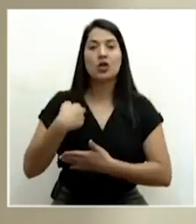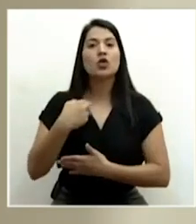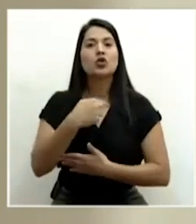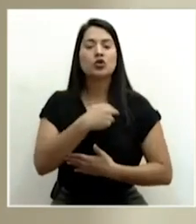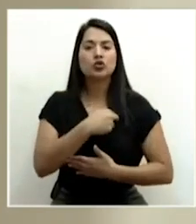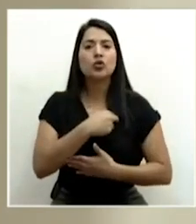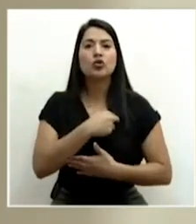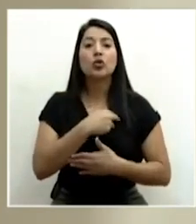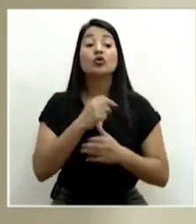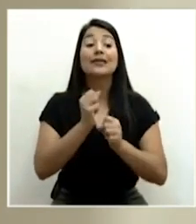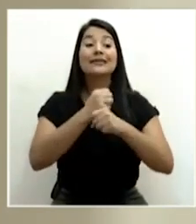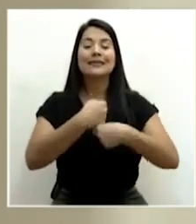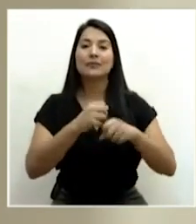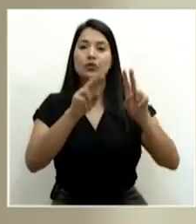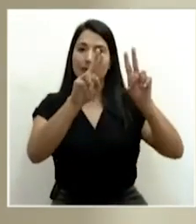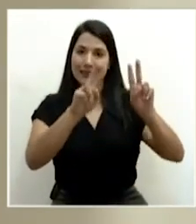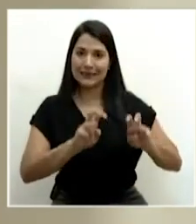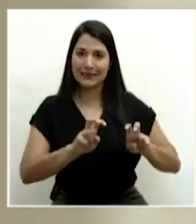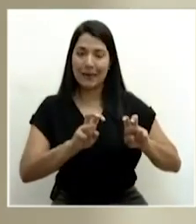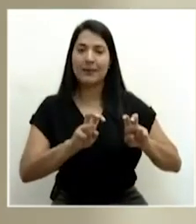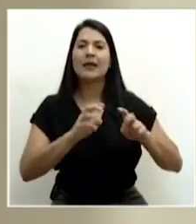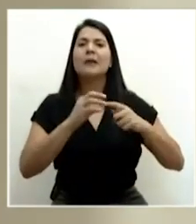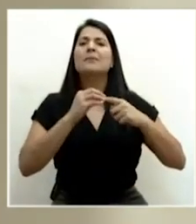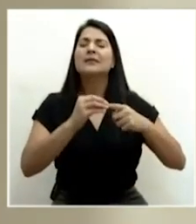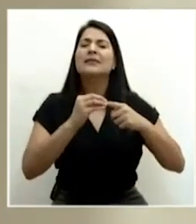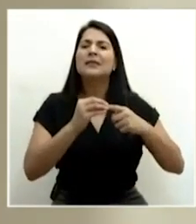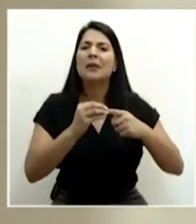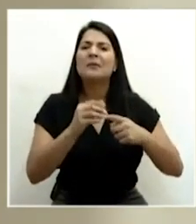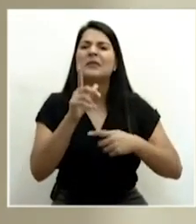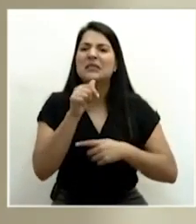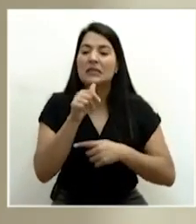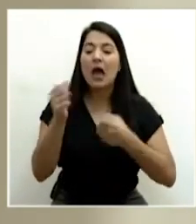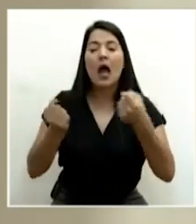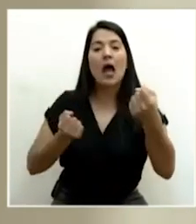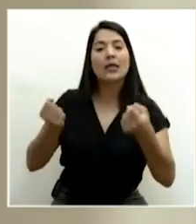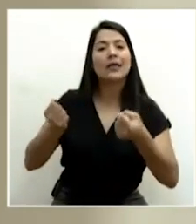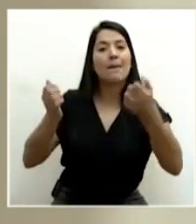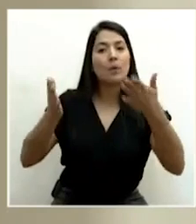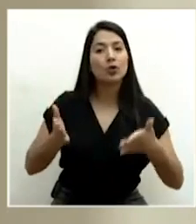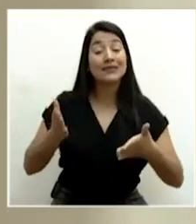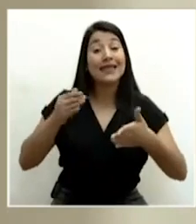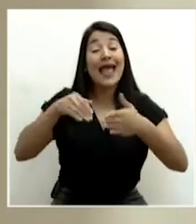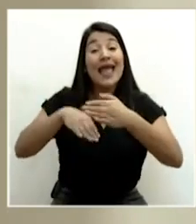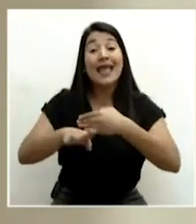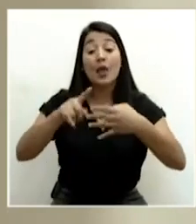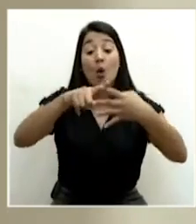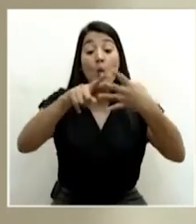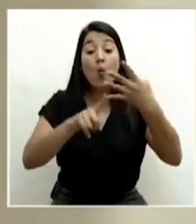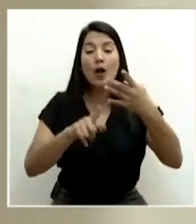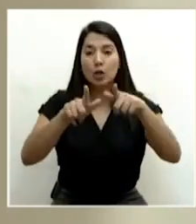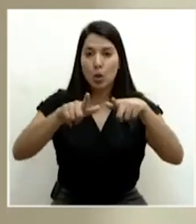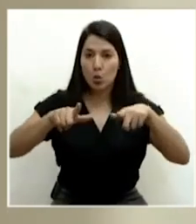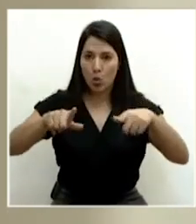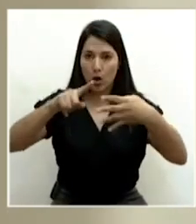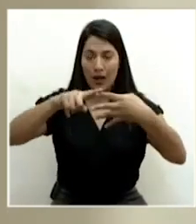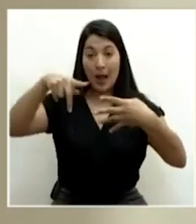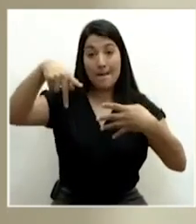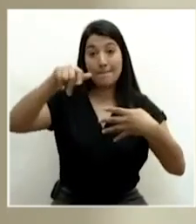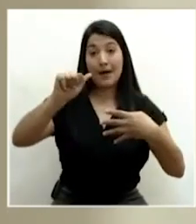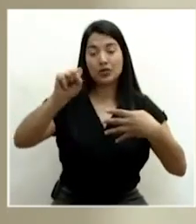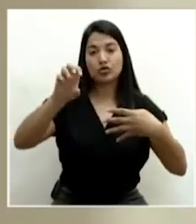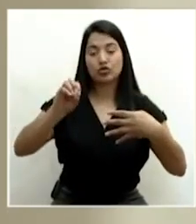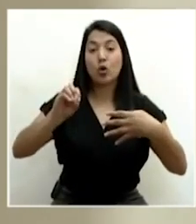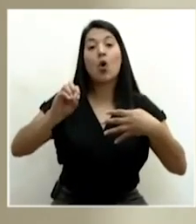haciendo el tamizaje, principalmente transportistas, en cuatro puntos de ingreso al país. En Paso Canoas,